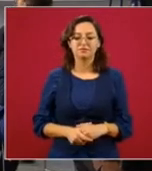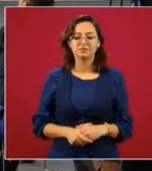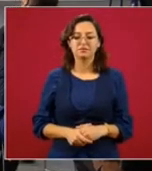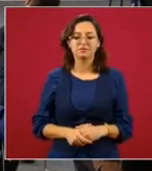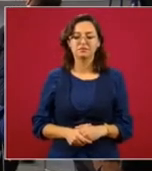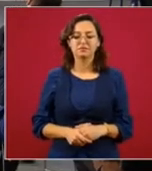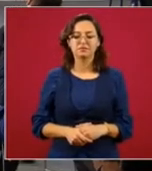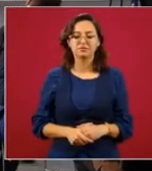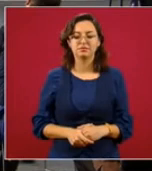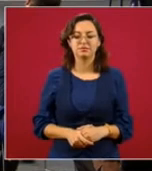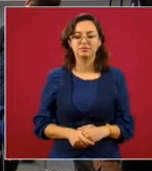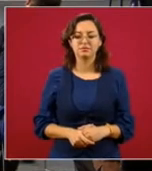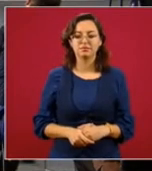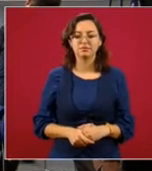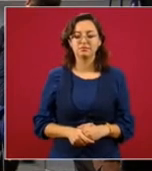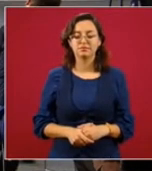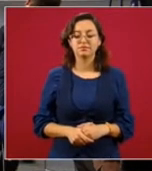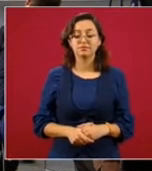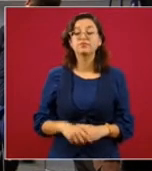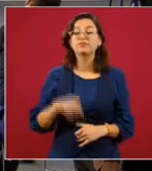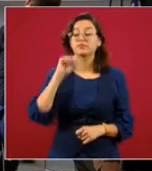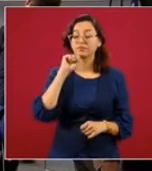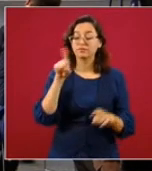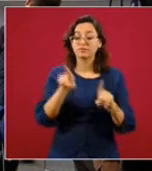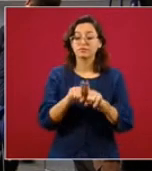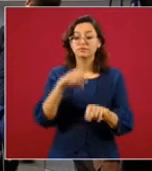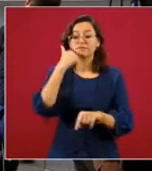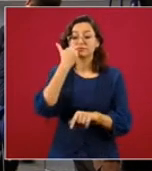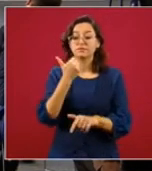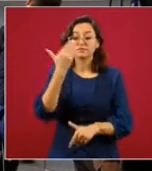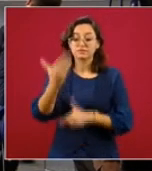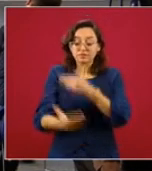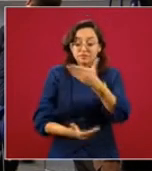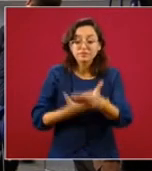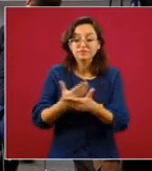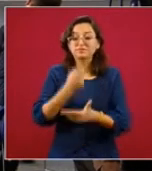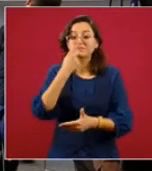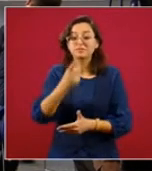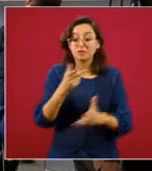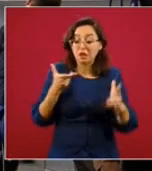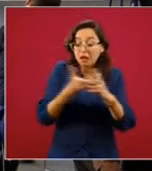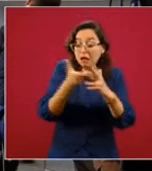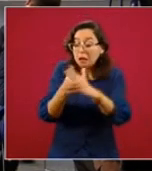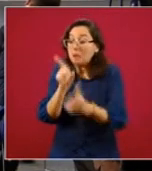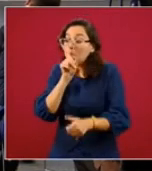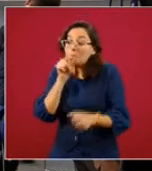Y también les quiero decir, esto no se puede ocultar.